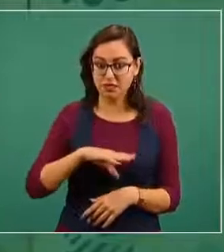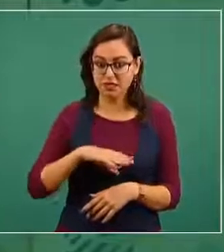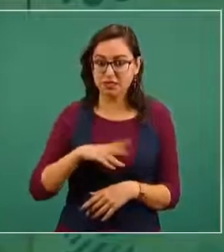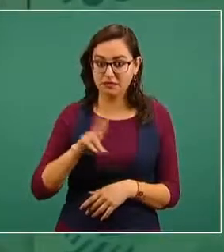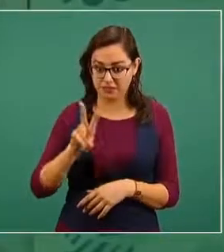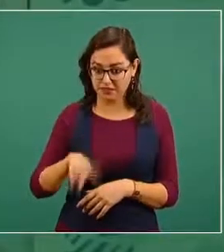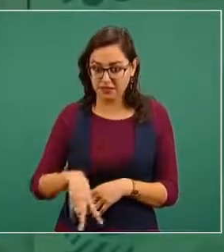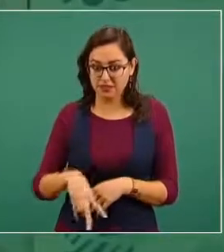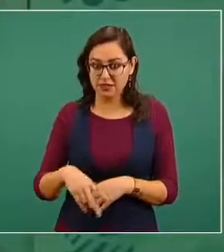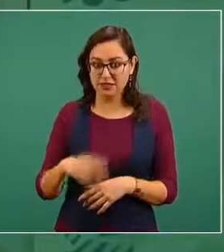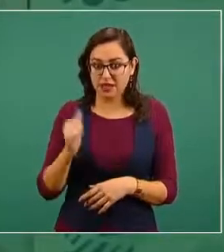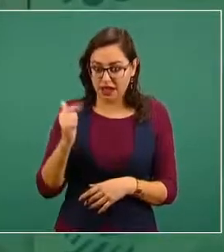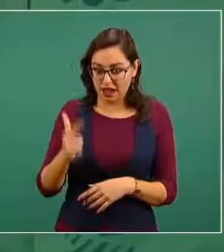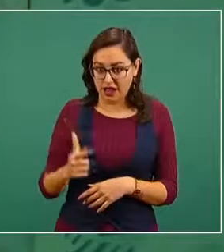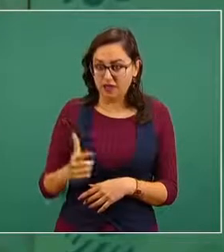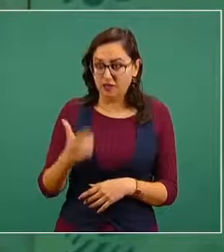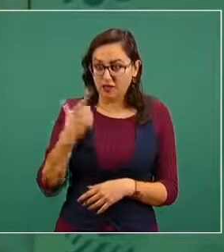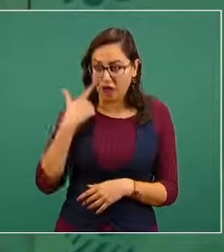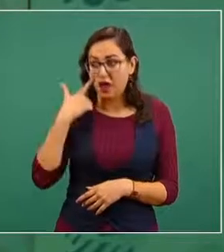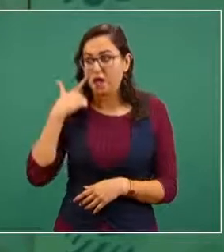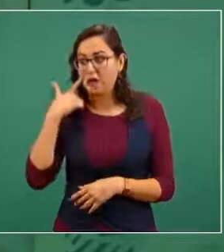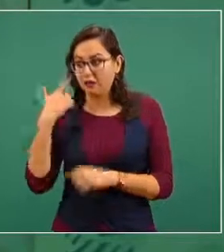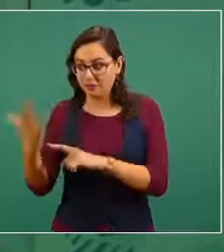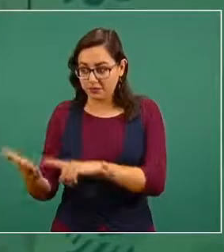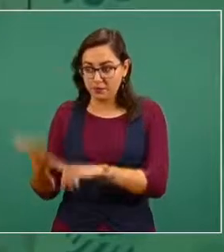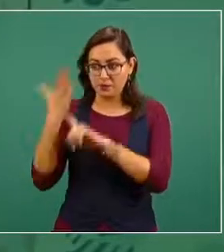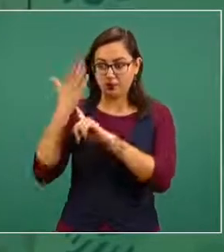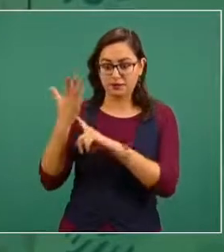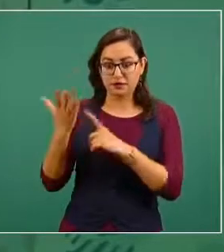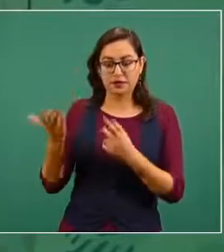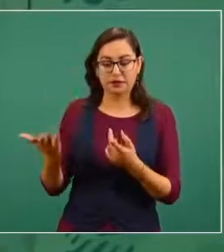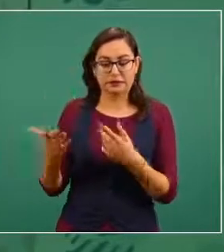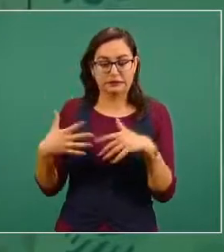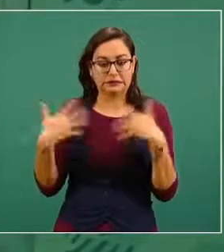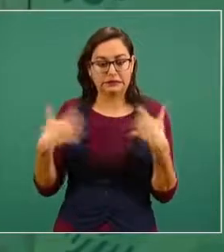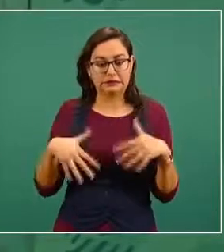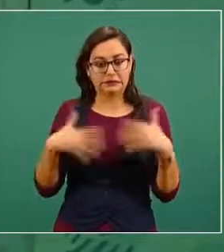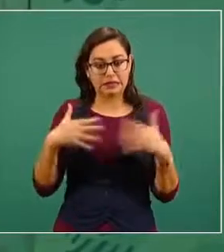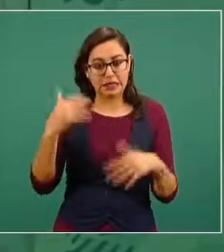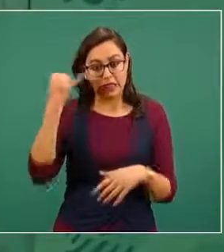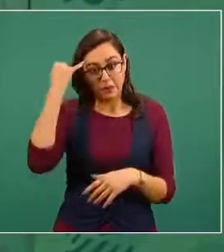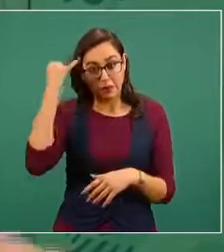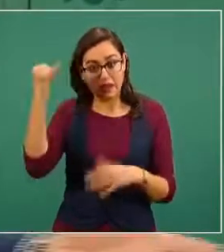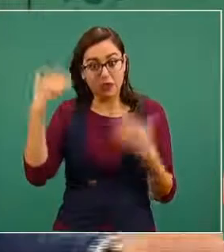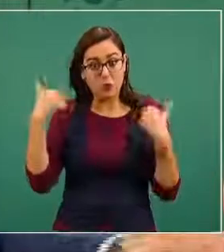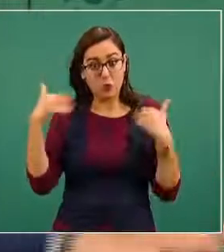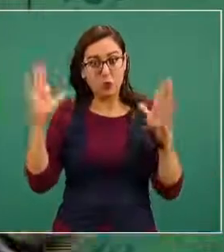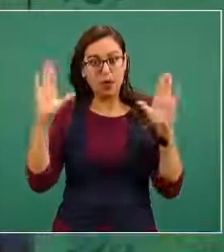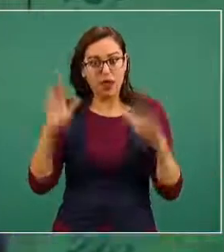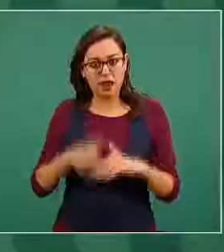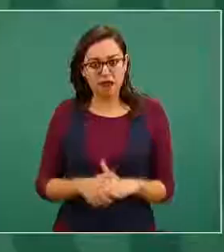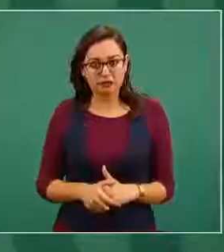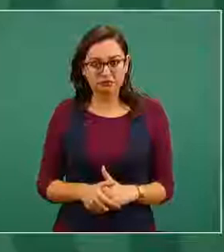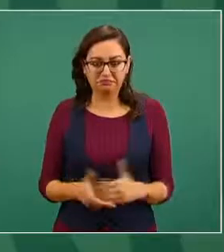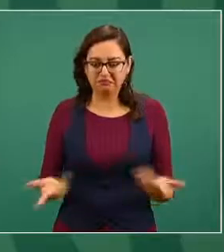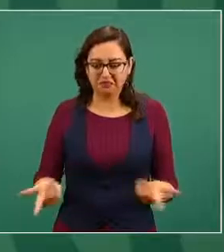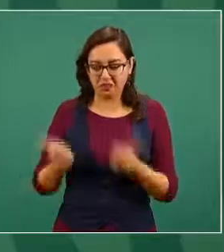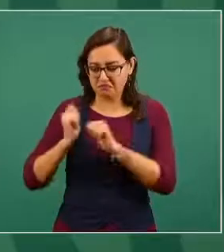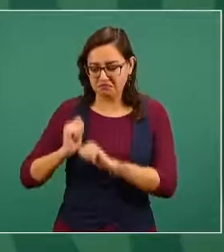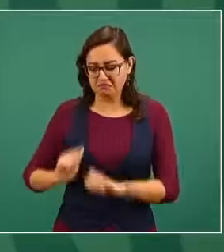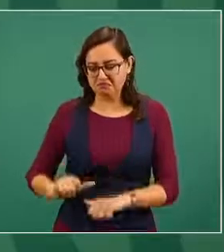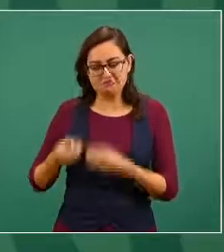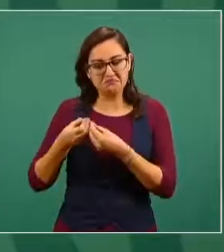no estamos actuando con rectitud donde donde queda la autoridad